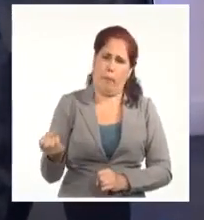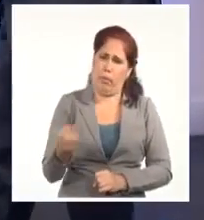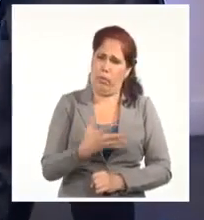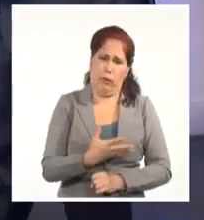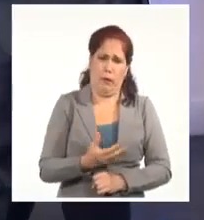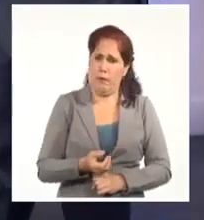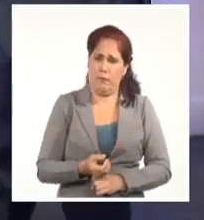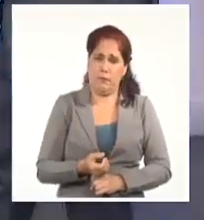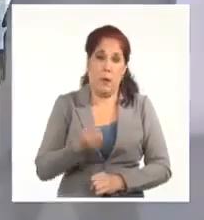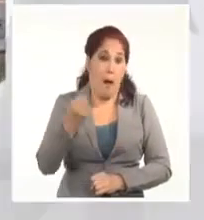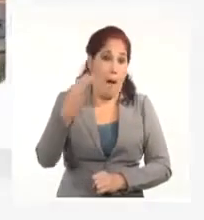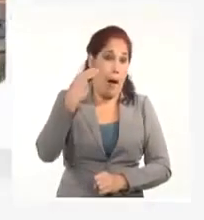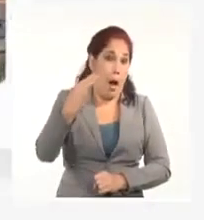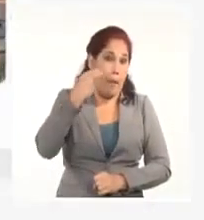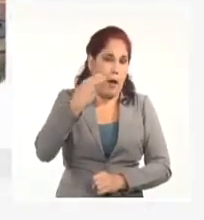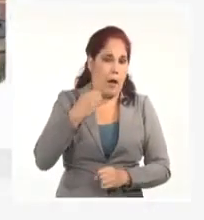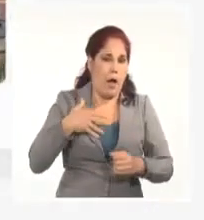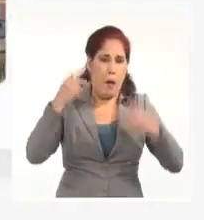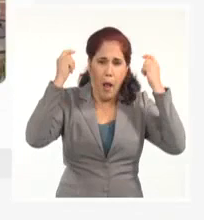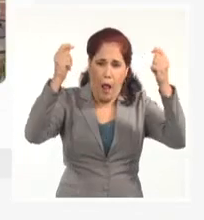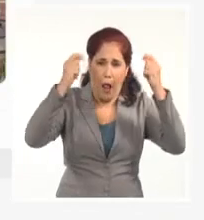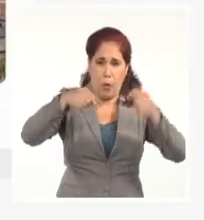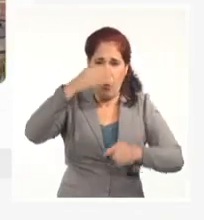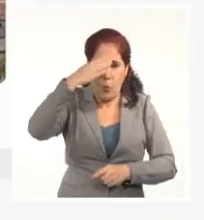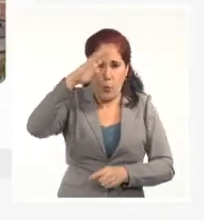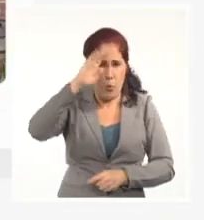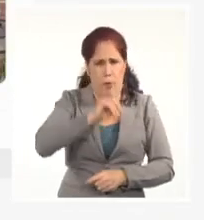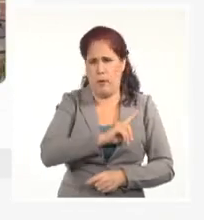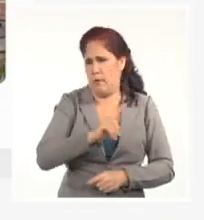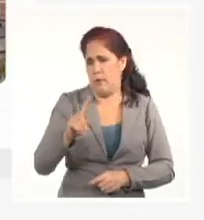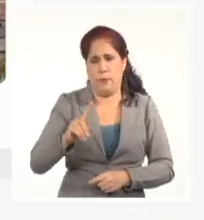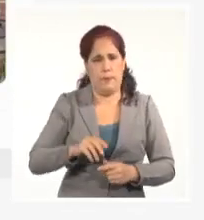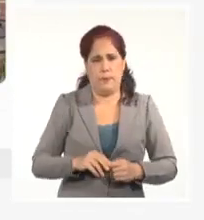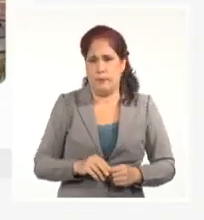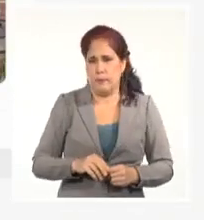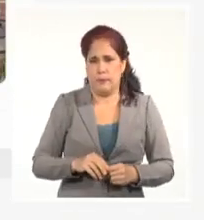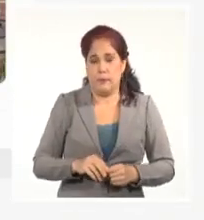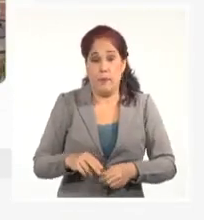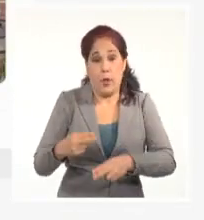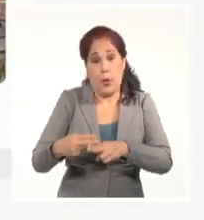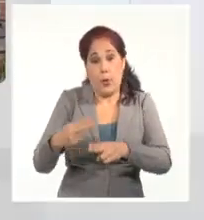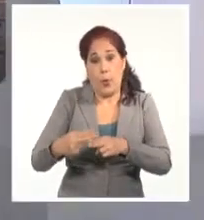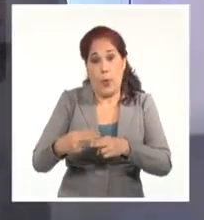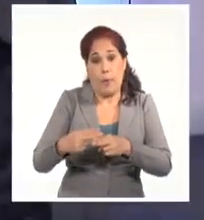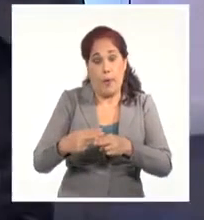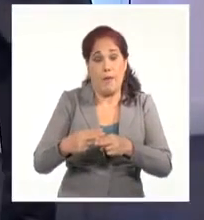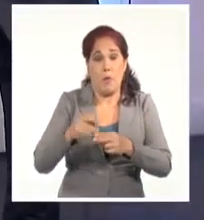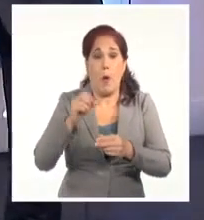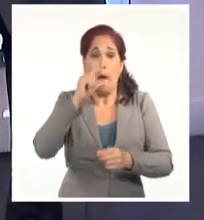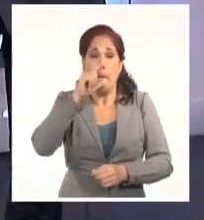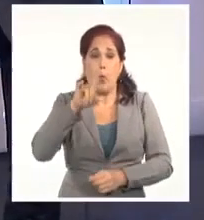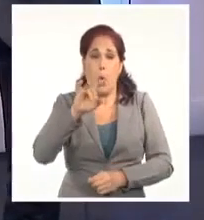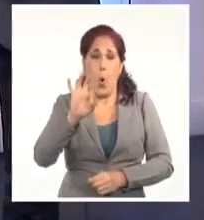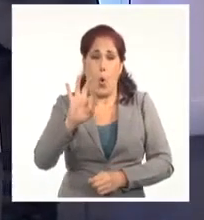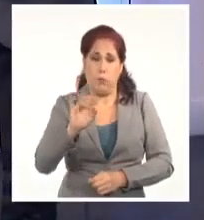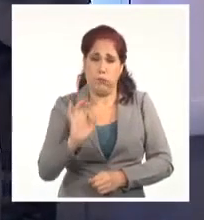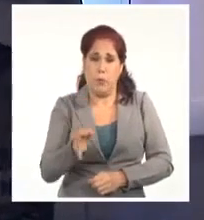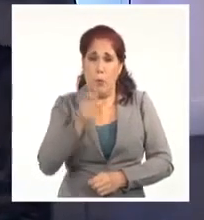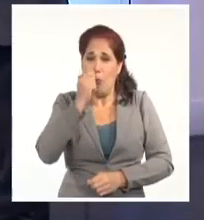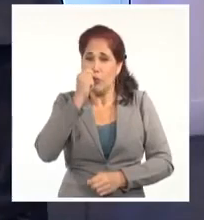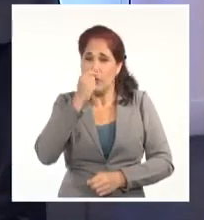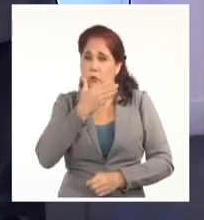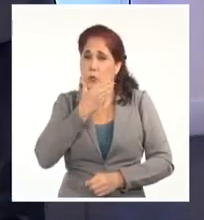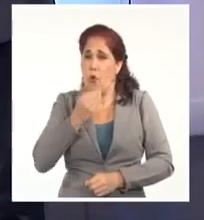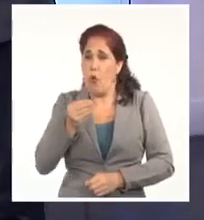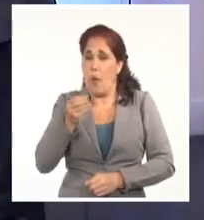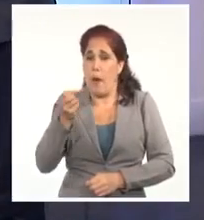de bala no es de las protestas en Cuba. Es un bulo, que es el nombre que se le da también en este lenguaje más contemporáneo y digital a